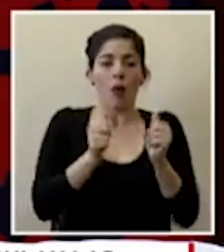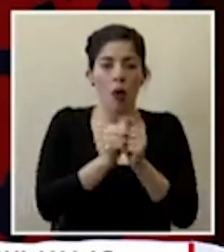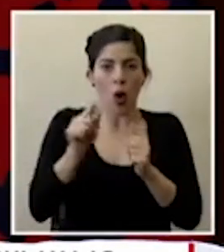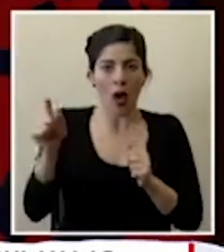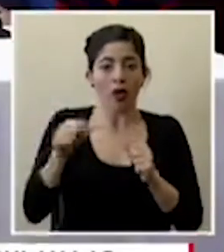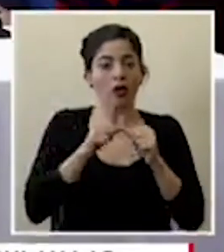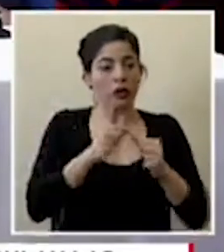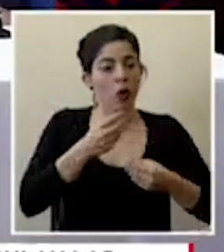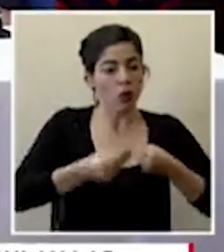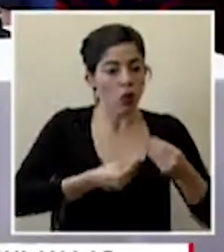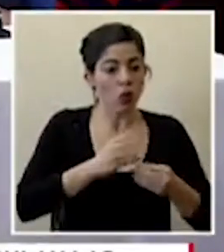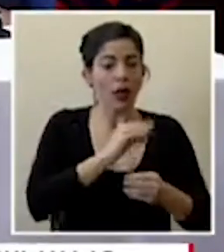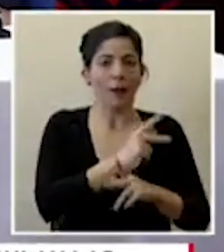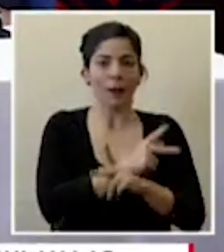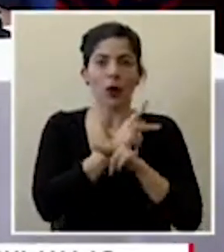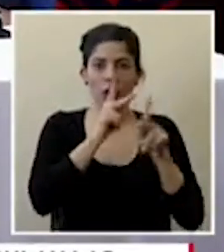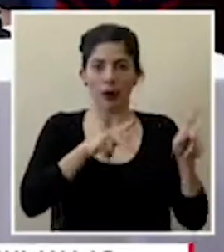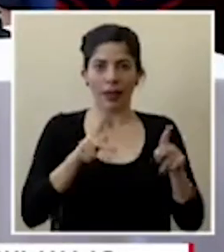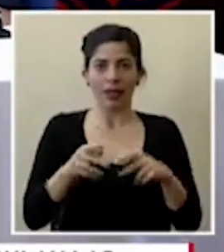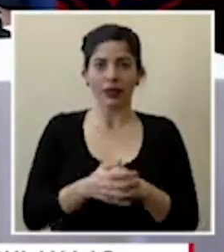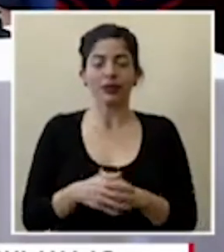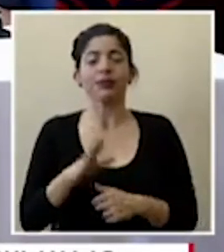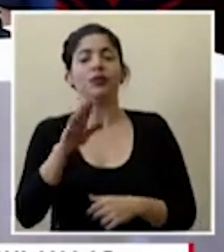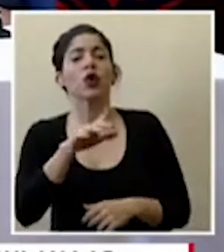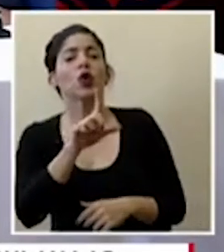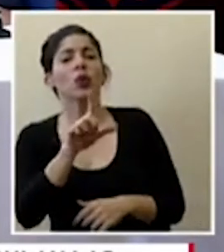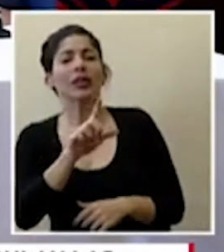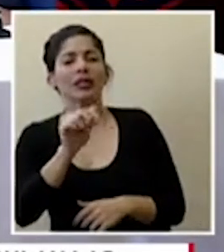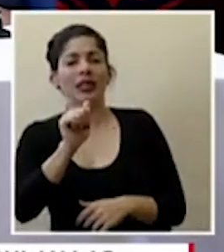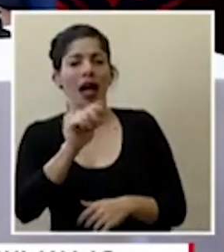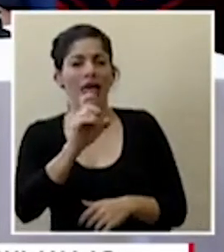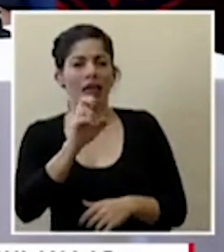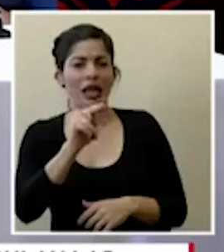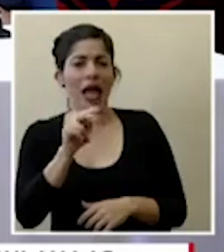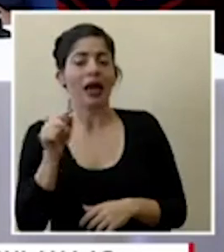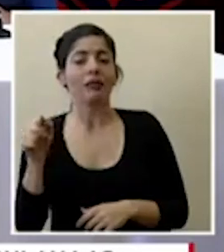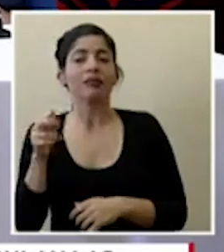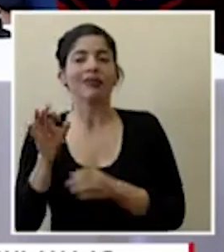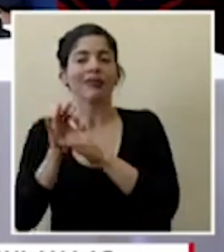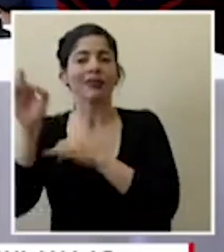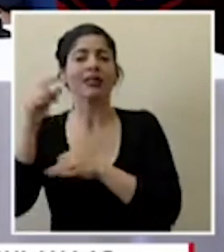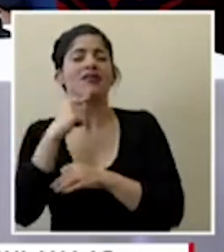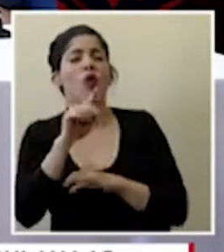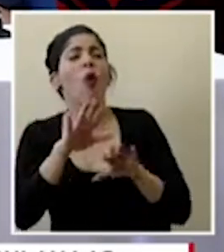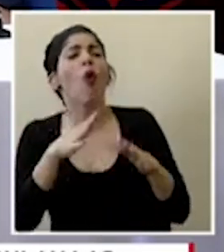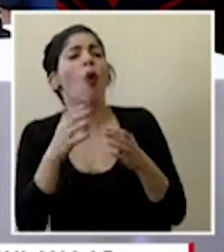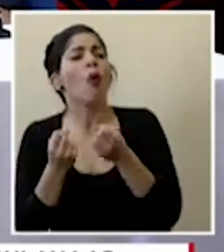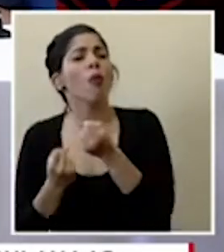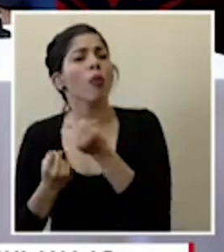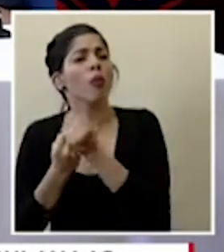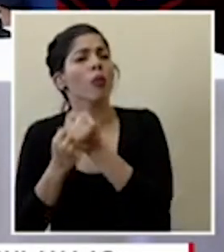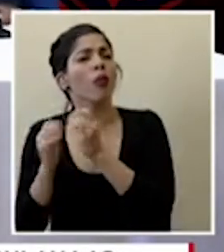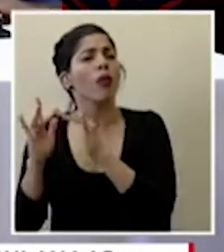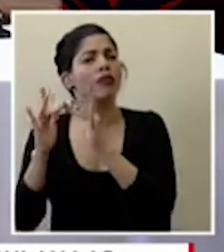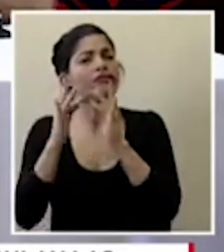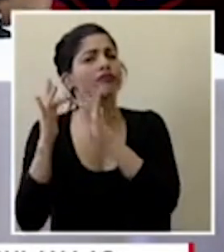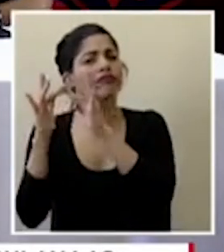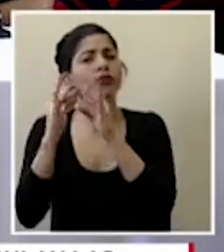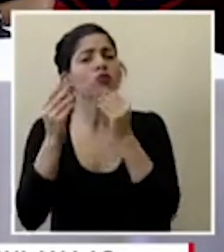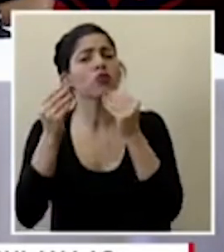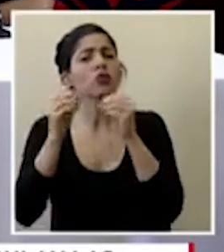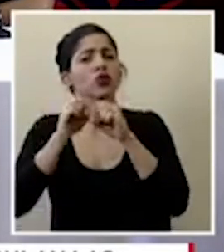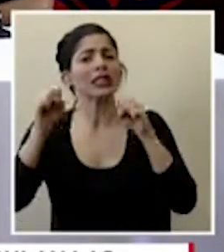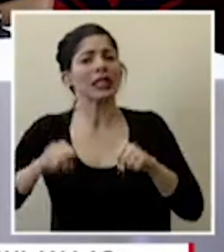personas don luis arián medios regionales nos consultan cómo se encuentra el soporte de interconectividad dado que está implementándose en muchos